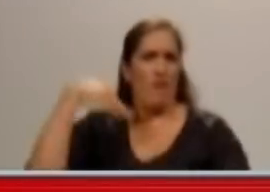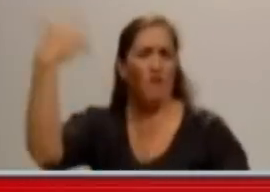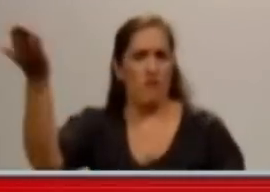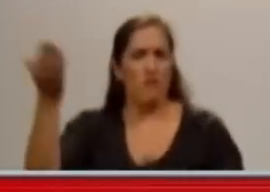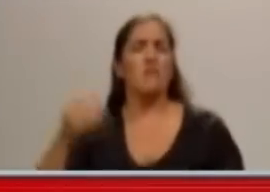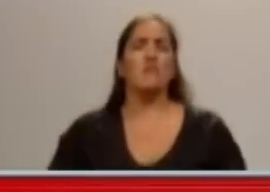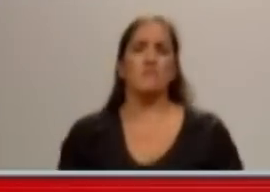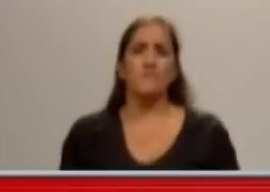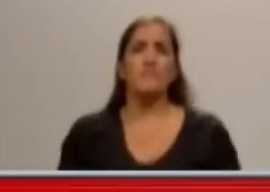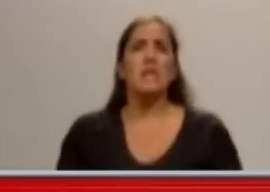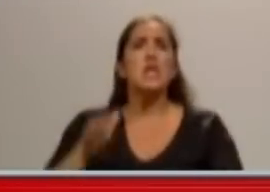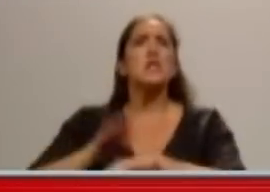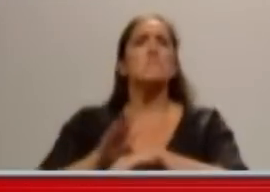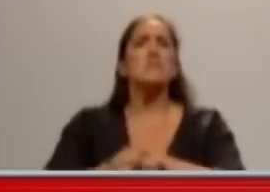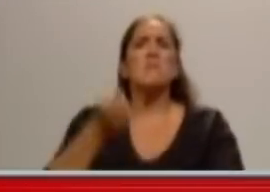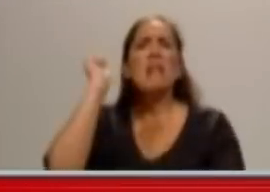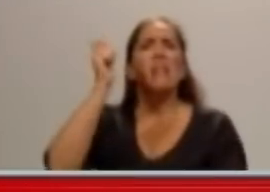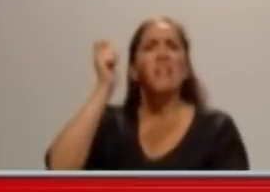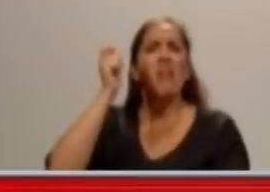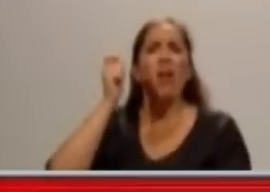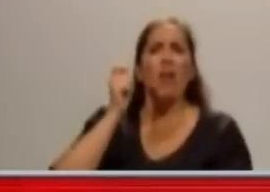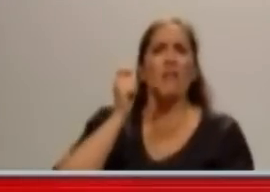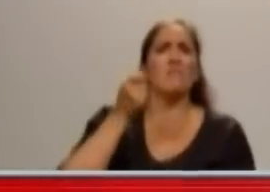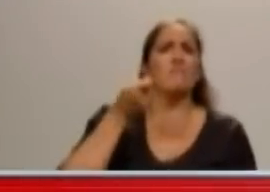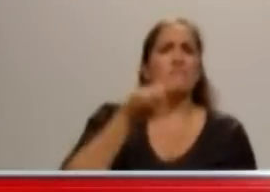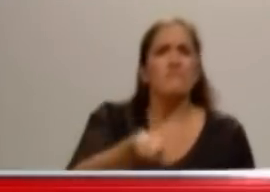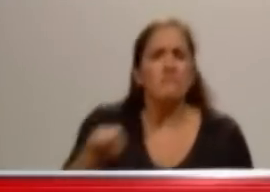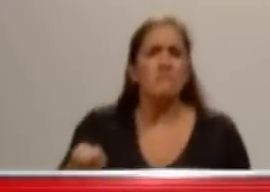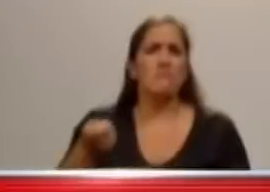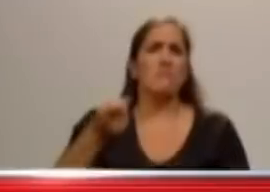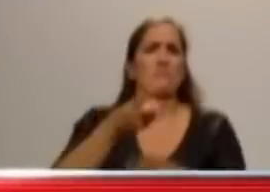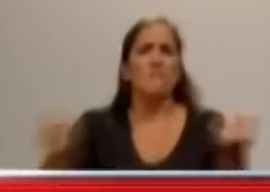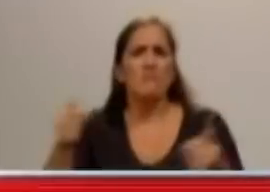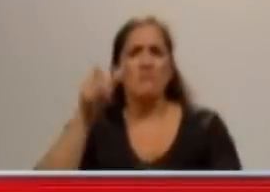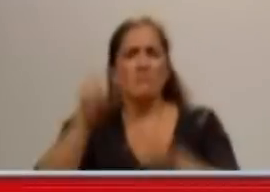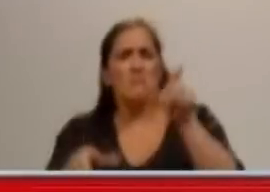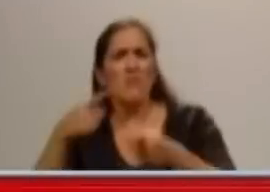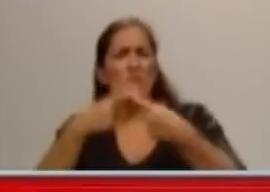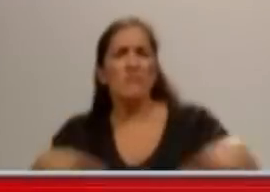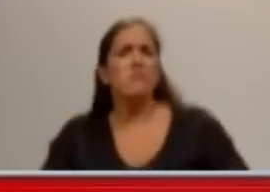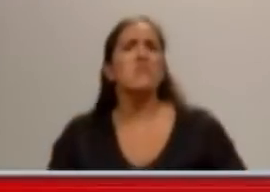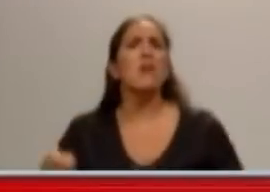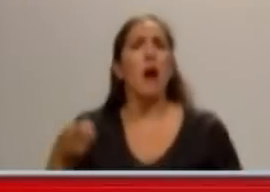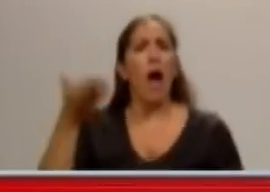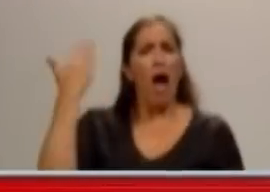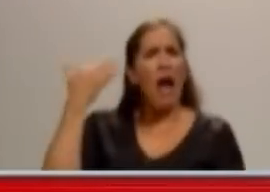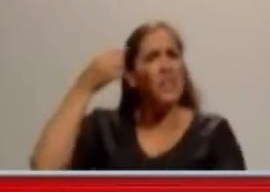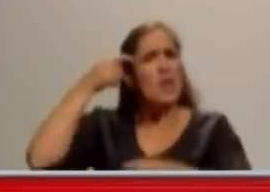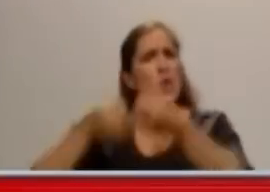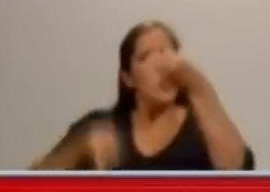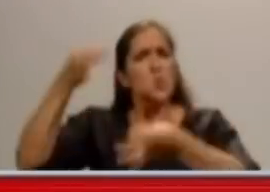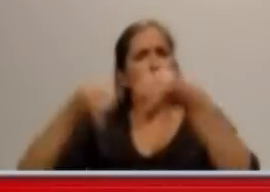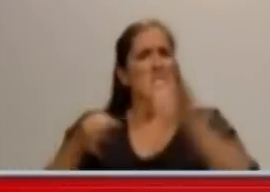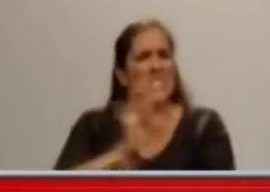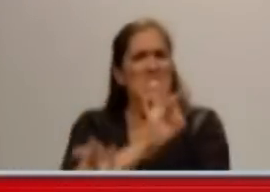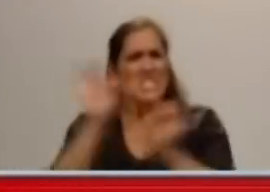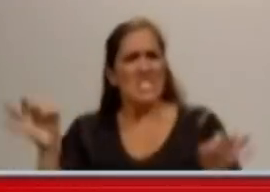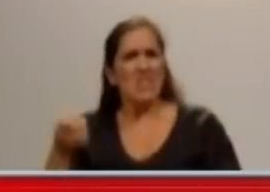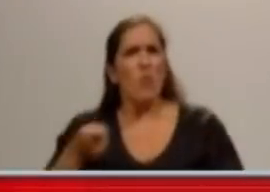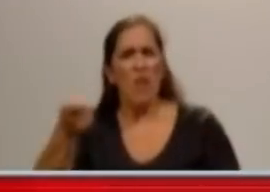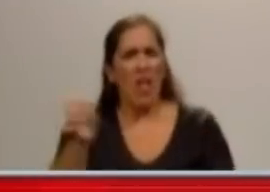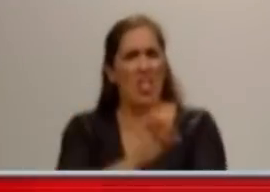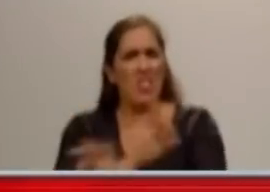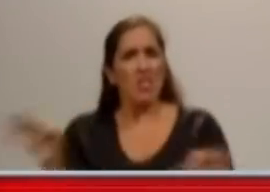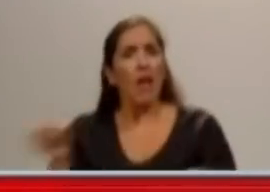2004, cuando el kirchnerismo apuntaba a hacer otra cosa, y que por supuesto, una vez que el kirchnerismo tuvo todo el poder, se